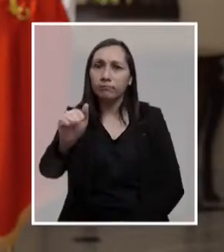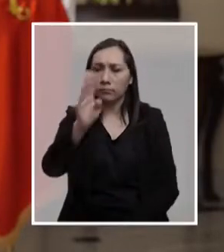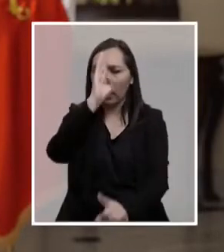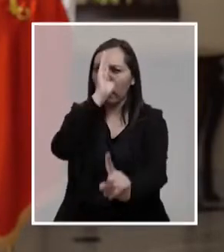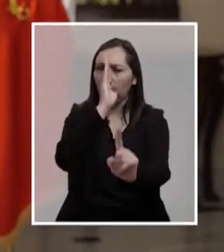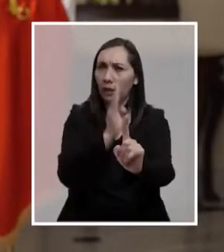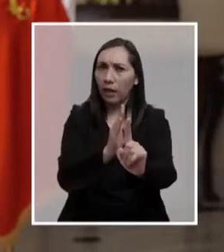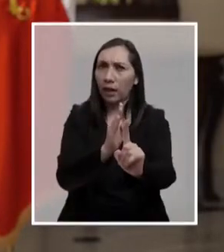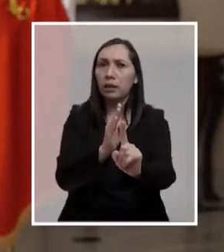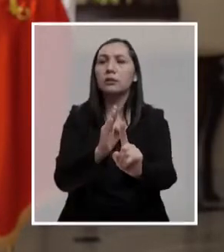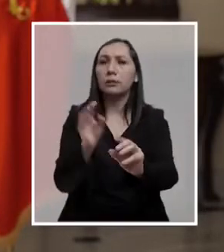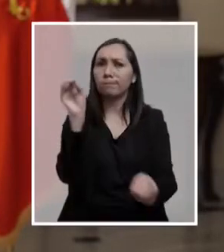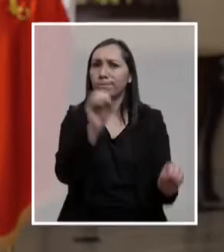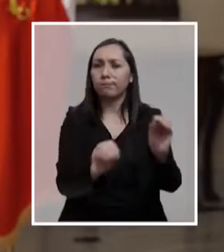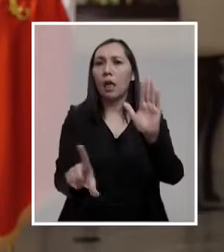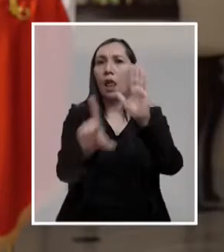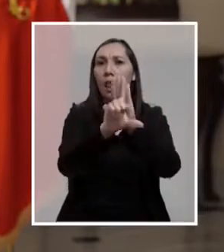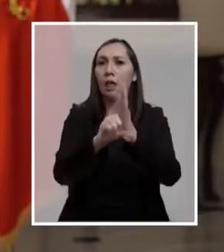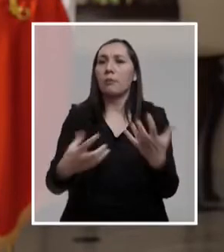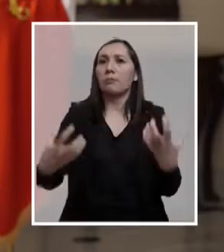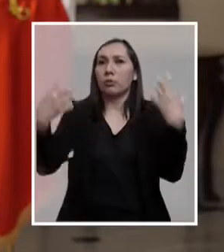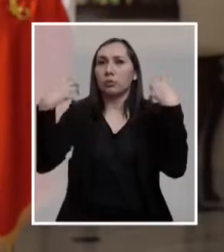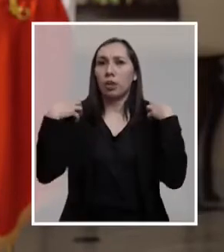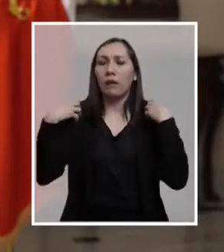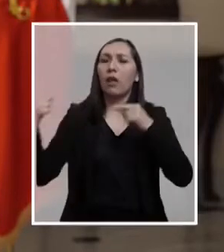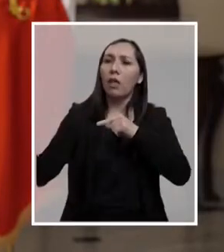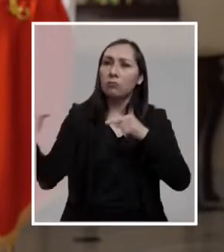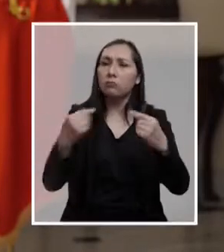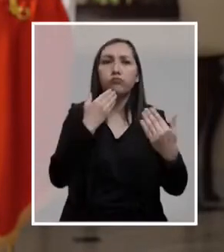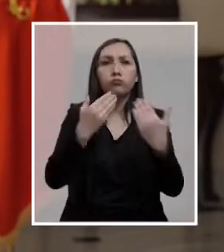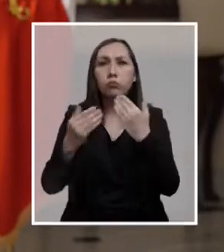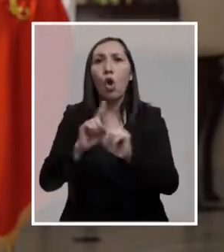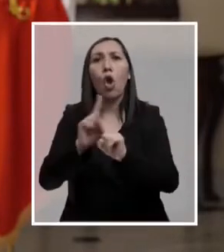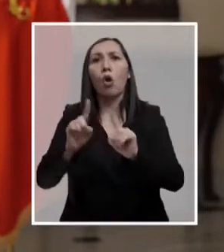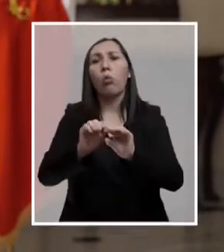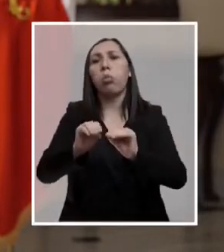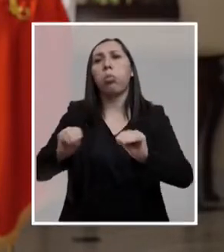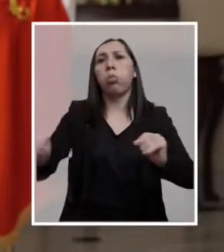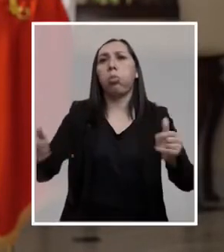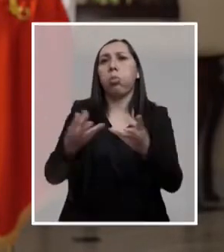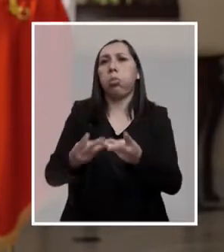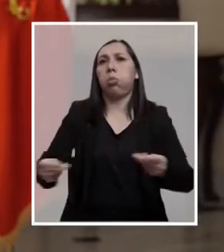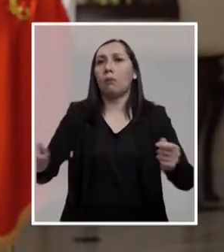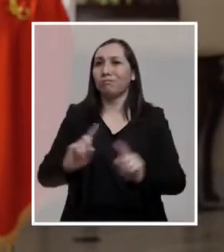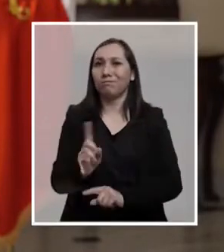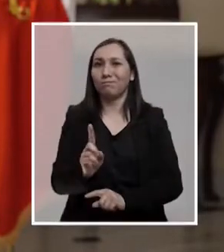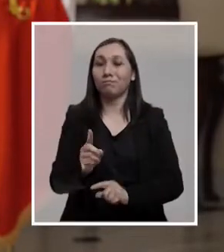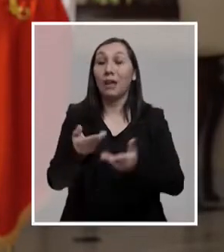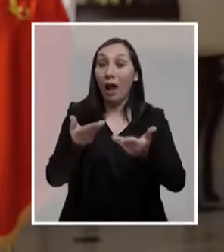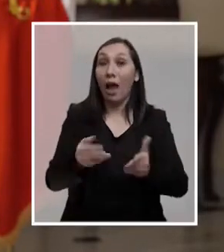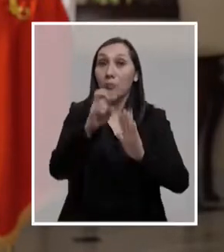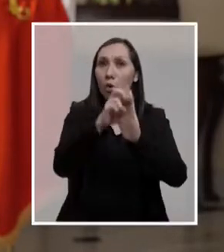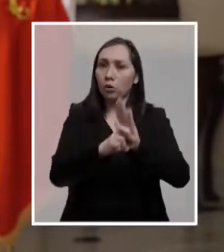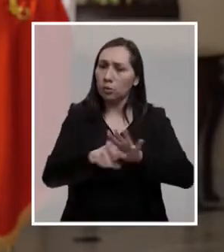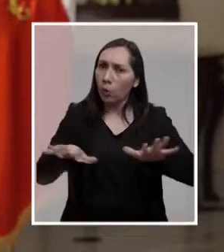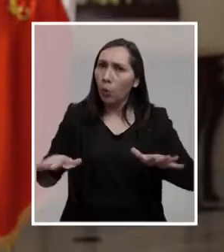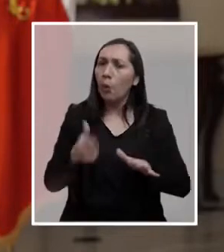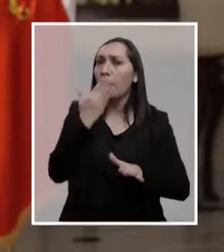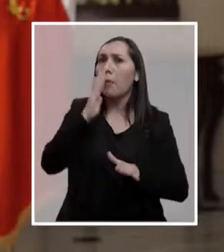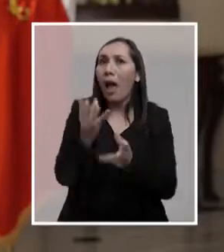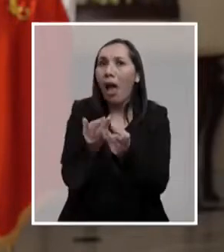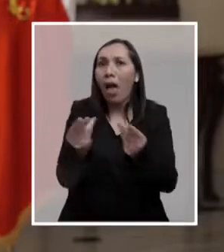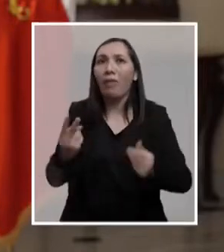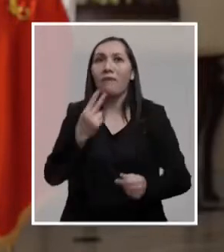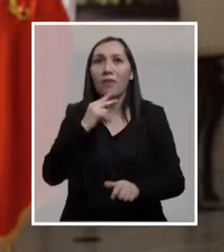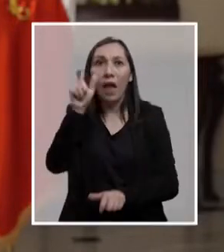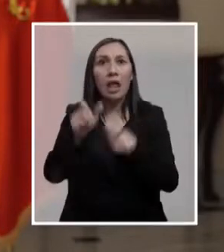directo a legislar con responsabilidad y diálogo, pero sin dilaciones. En este proyecto se juega una mejor